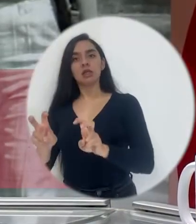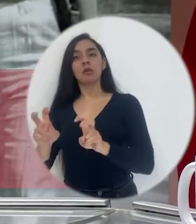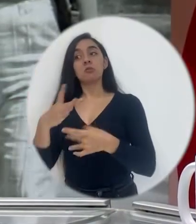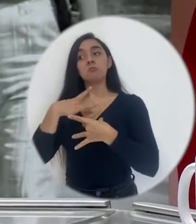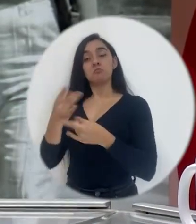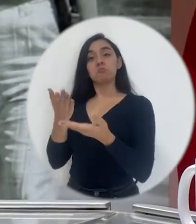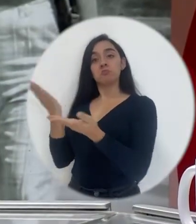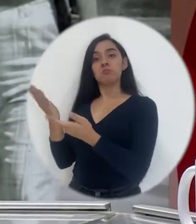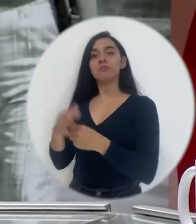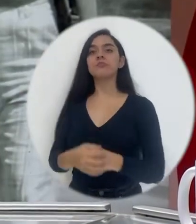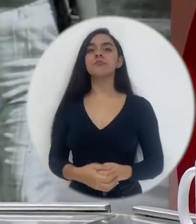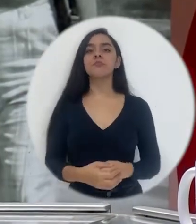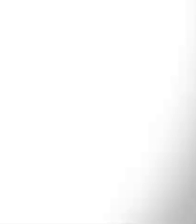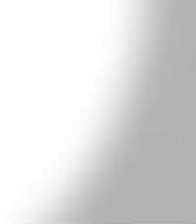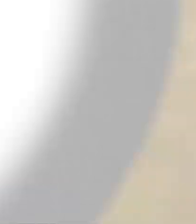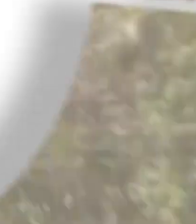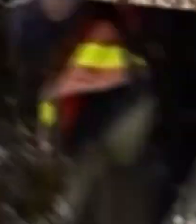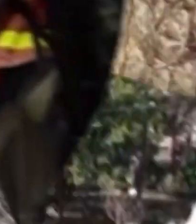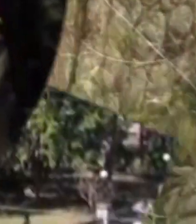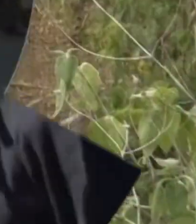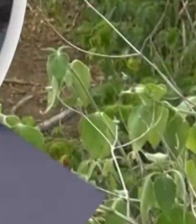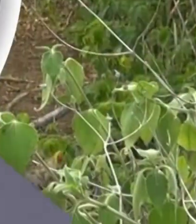menos a los exámenes. Interesante.